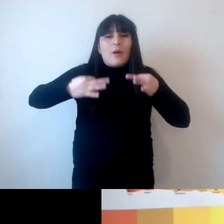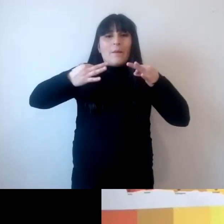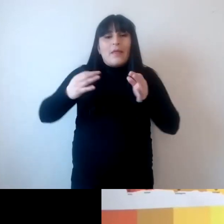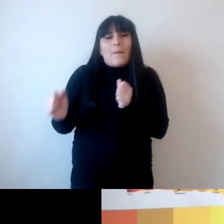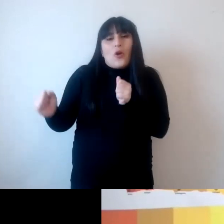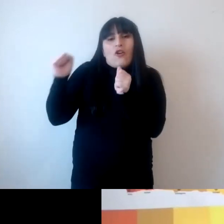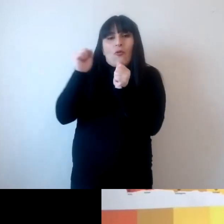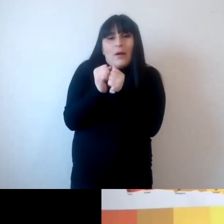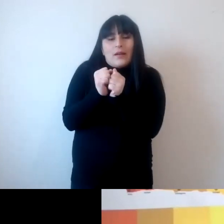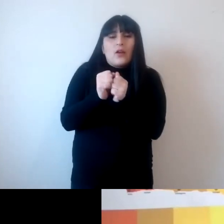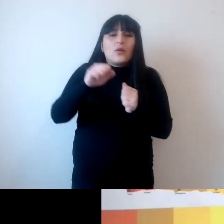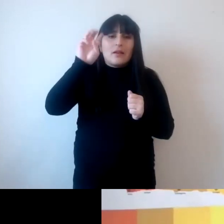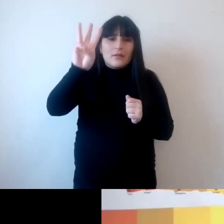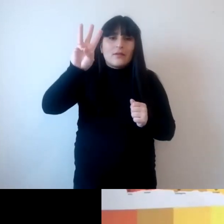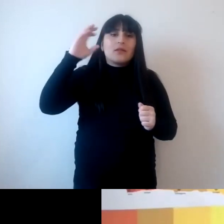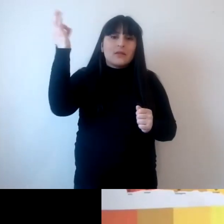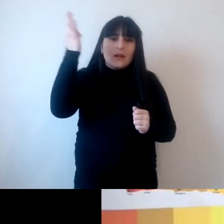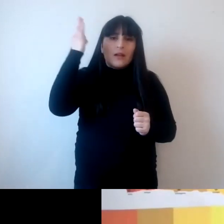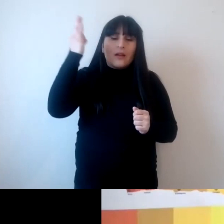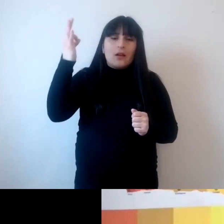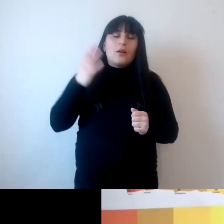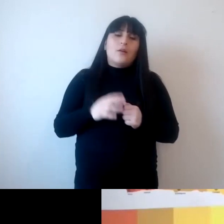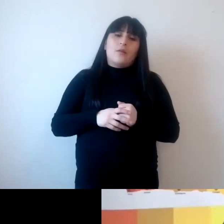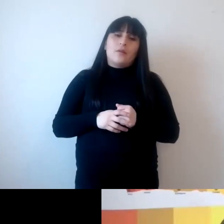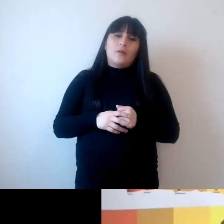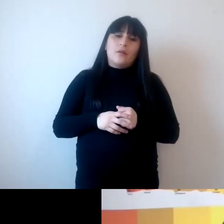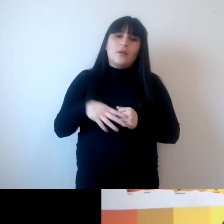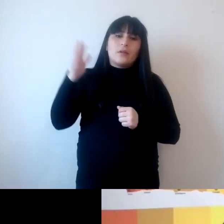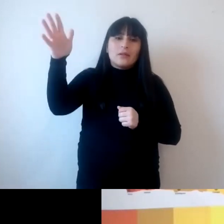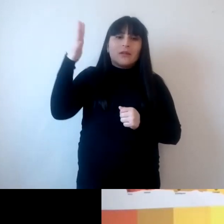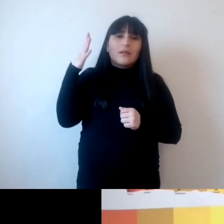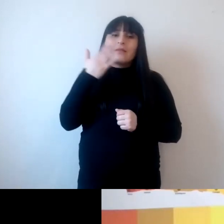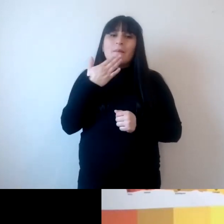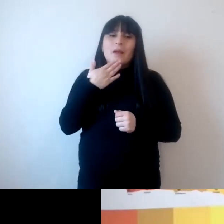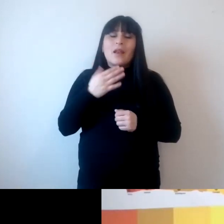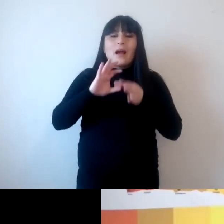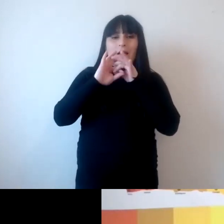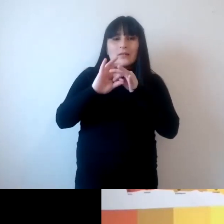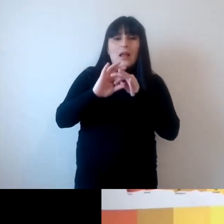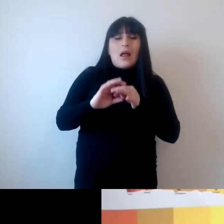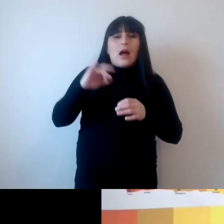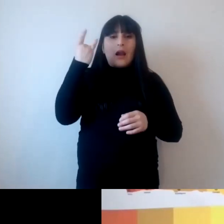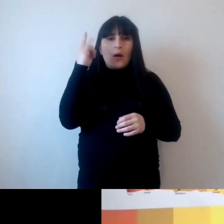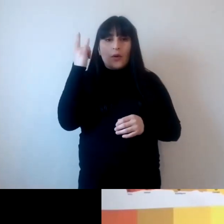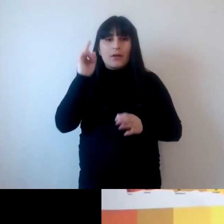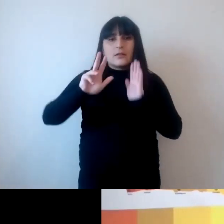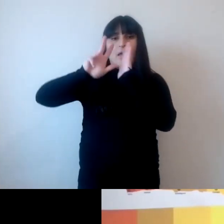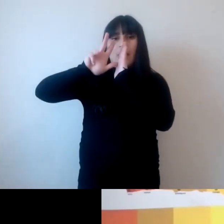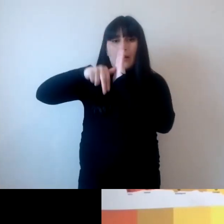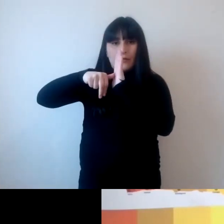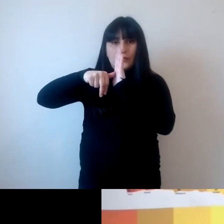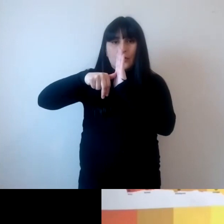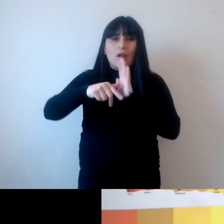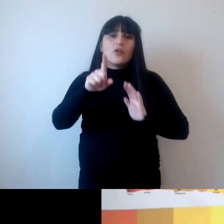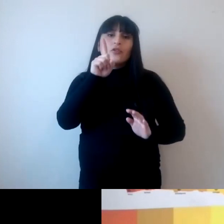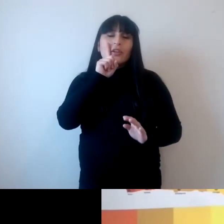programa ICEG en esta tercera conferencia también agradecer por supuesto a la Universidad de Frontera con quien tuvimos esta especial